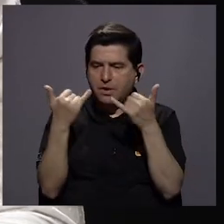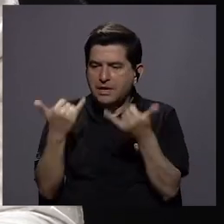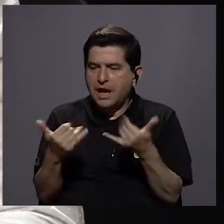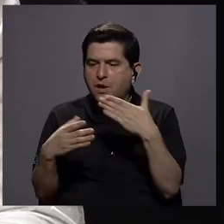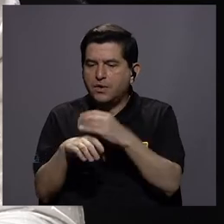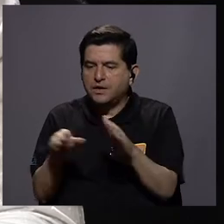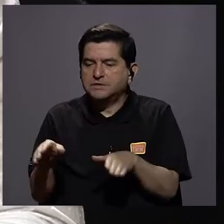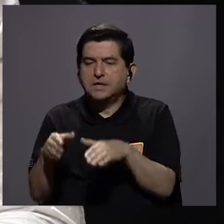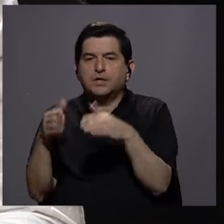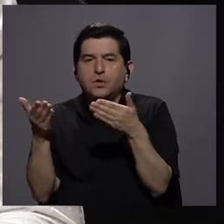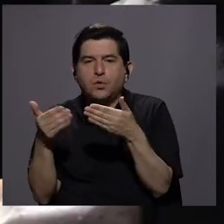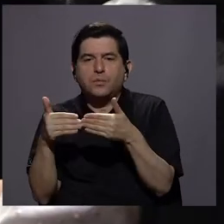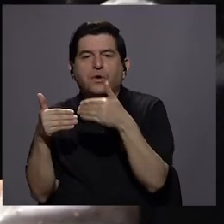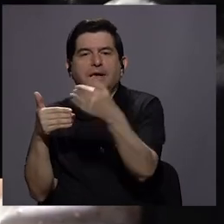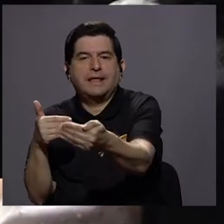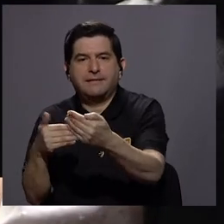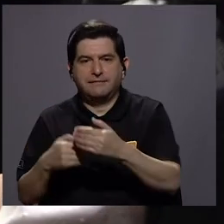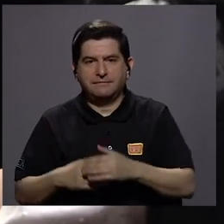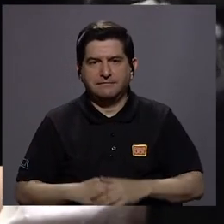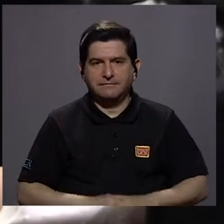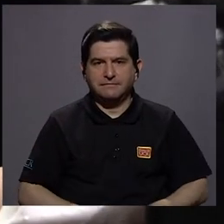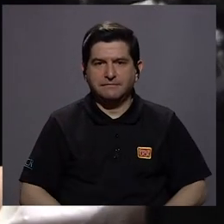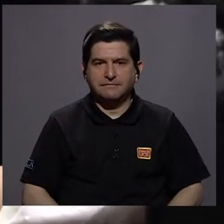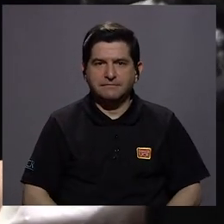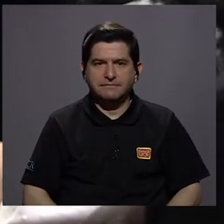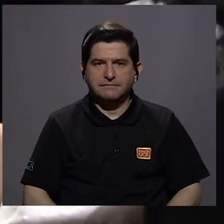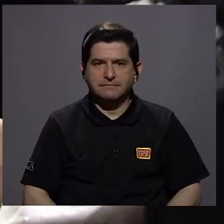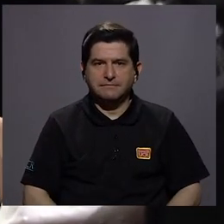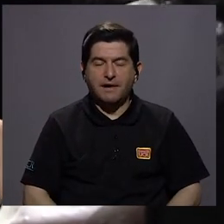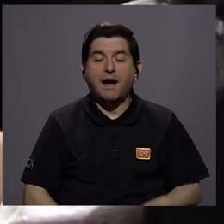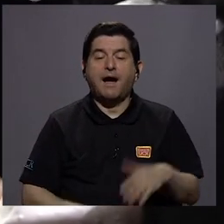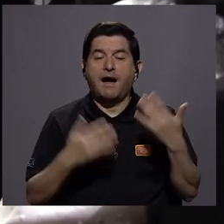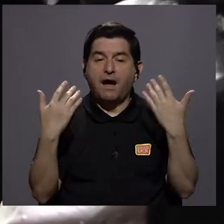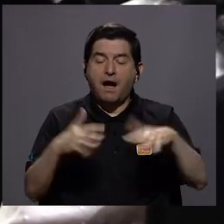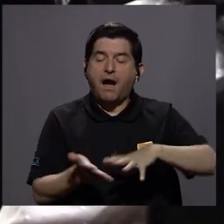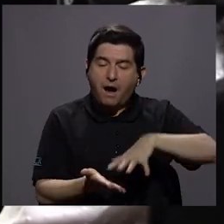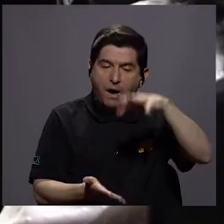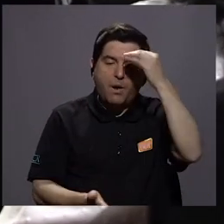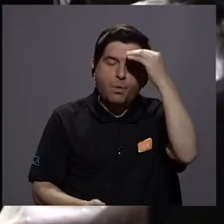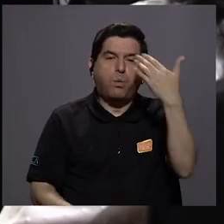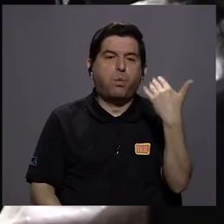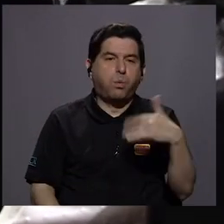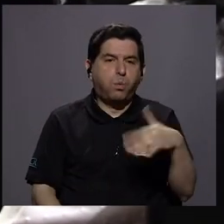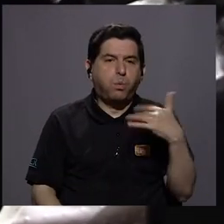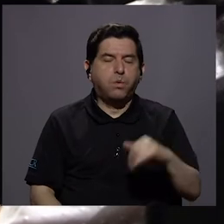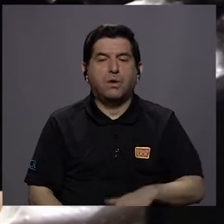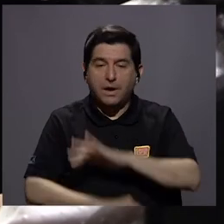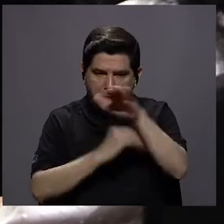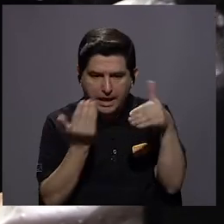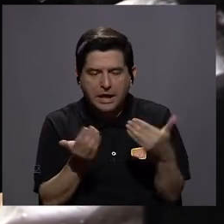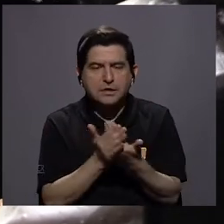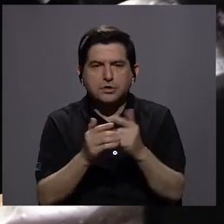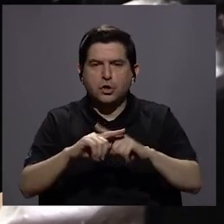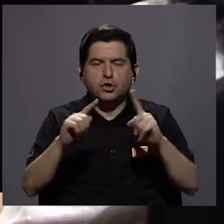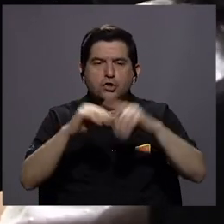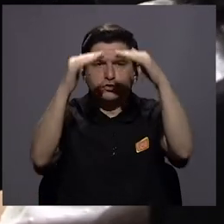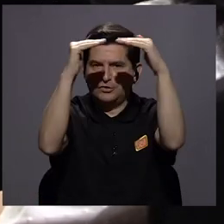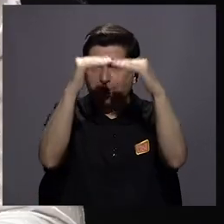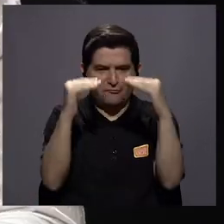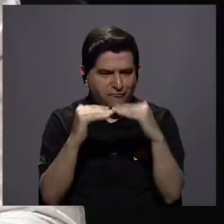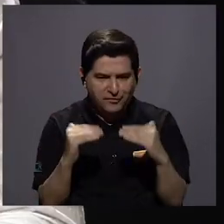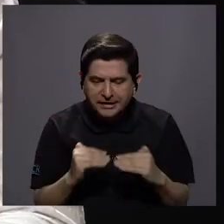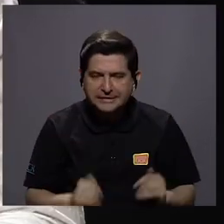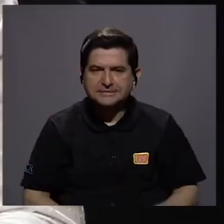las podemos hacer a partir de ahora. Hemos aprendido mucho realmente en todo nivel